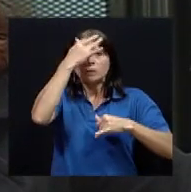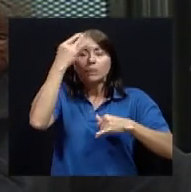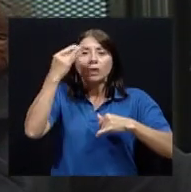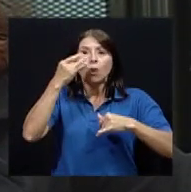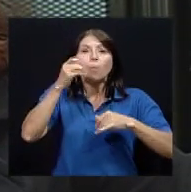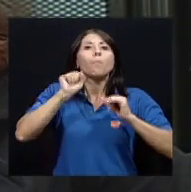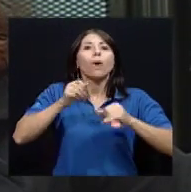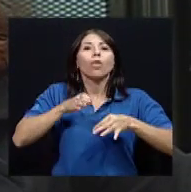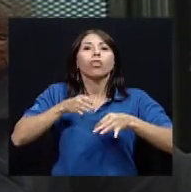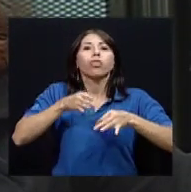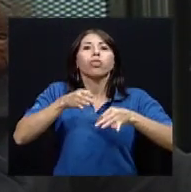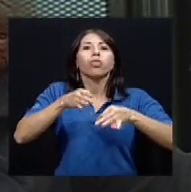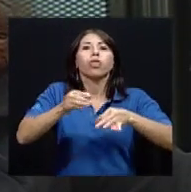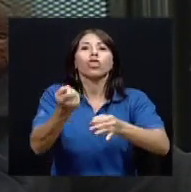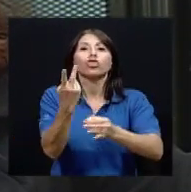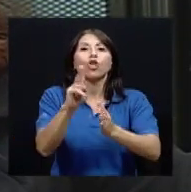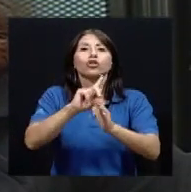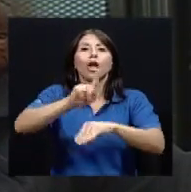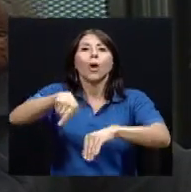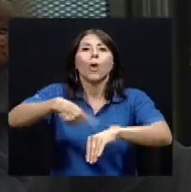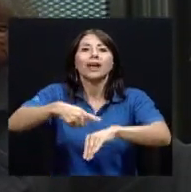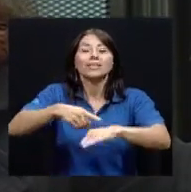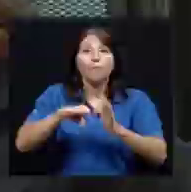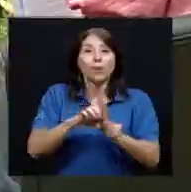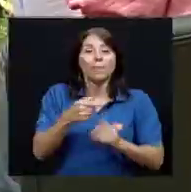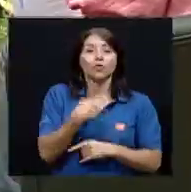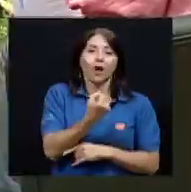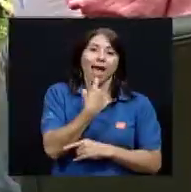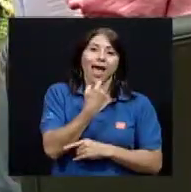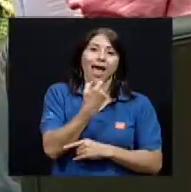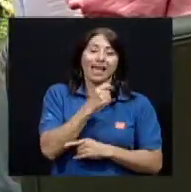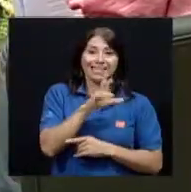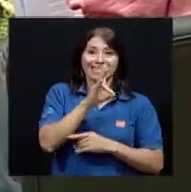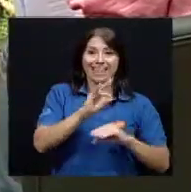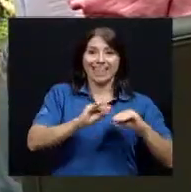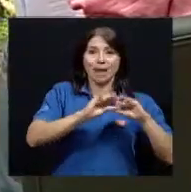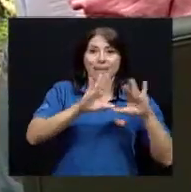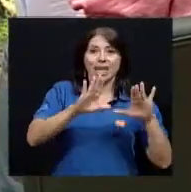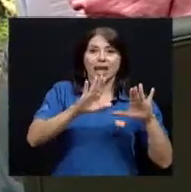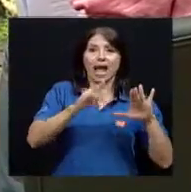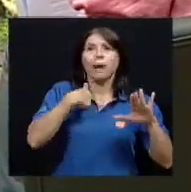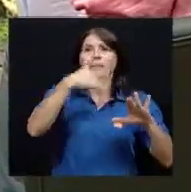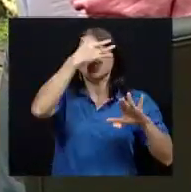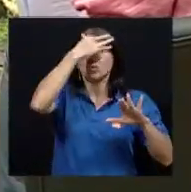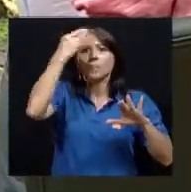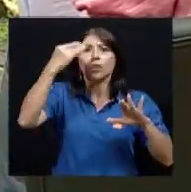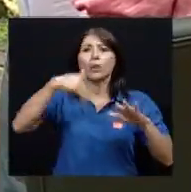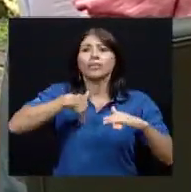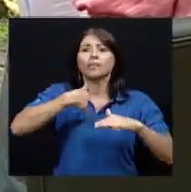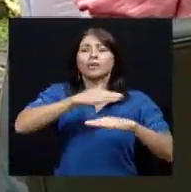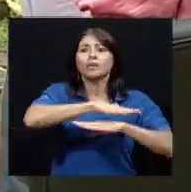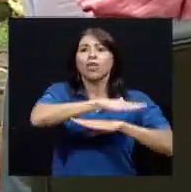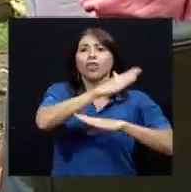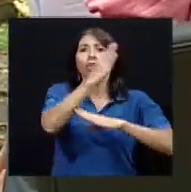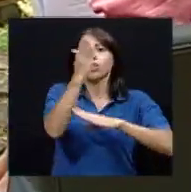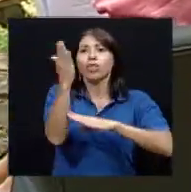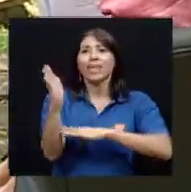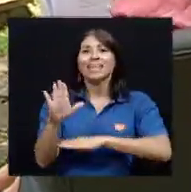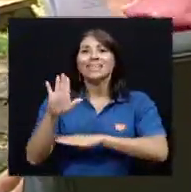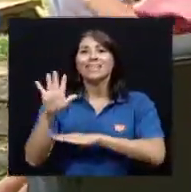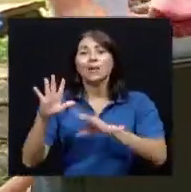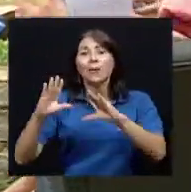tomo a las 7 de la mañana y se me olvidó porque salí corriendo para la entrevista y me acordé a las 5 de la tarde a las 5 de la tarde yo me la puedo tomar sin ningún problema